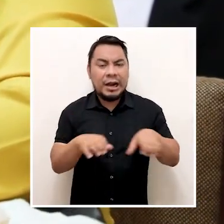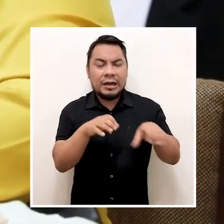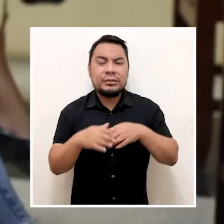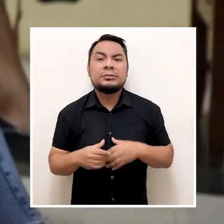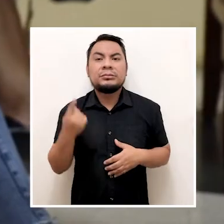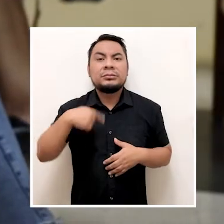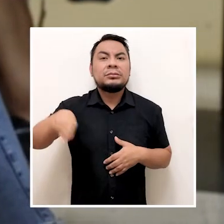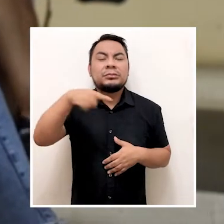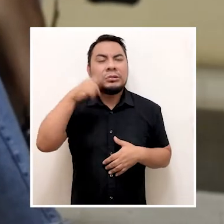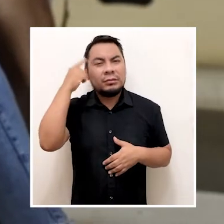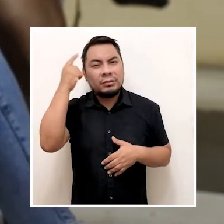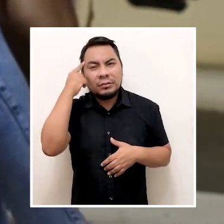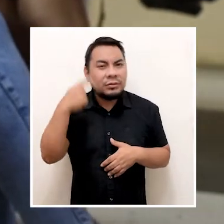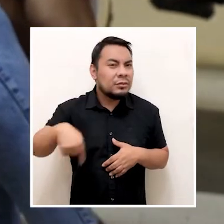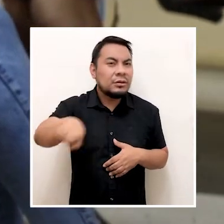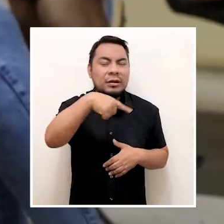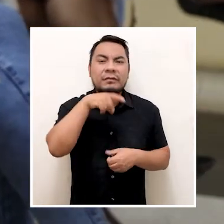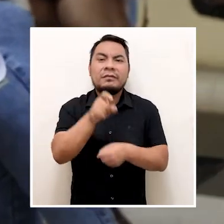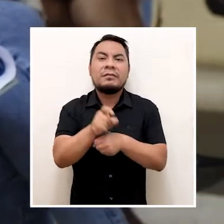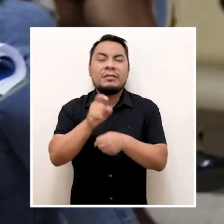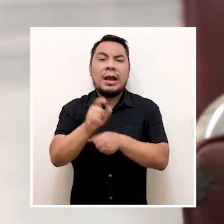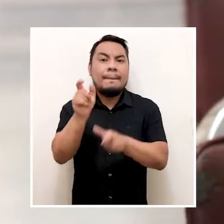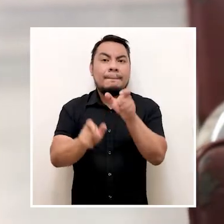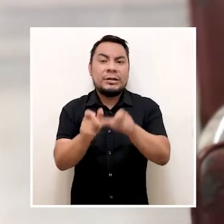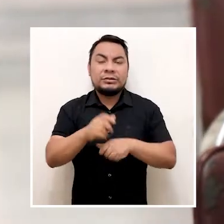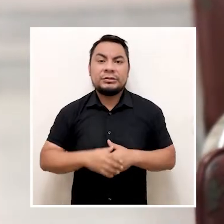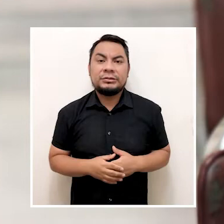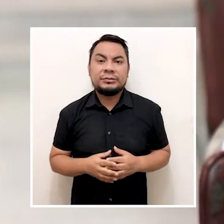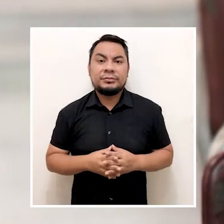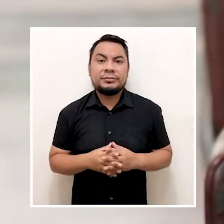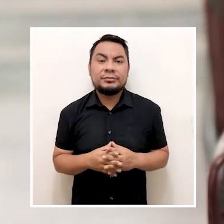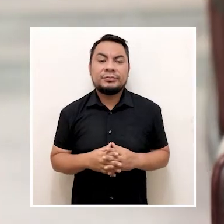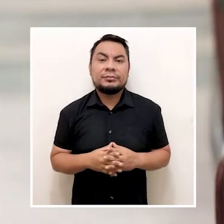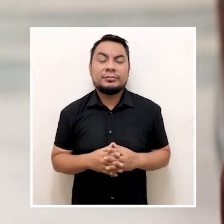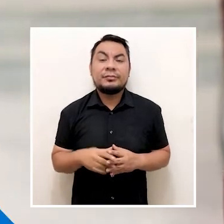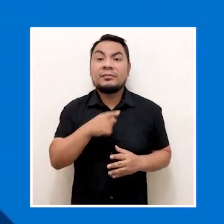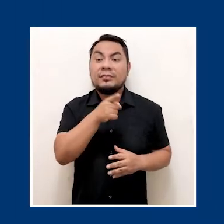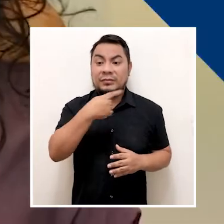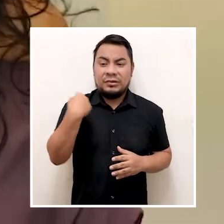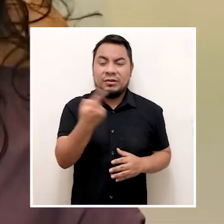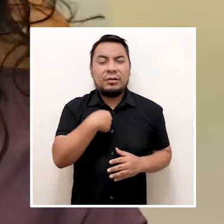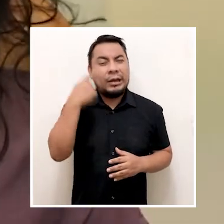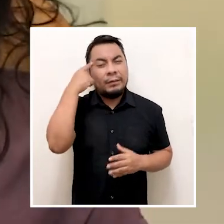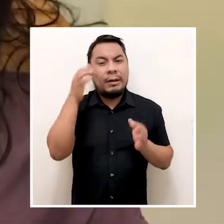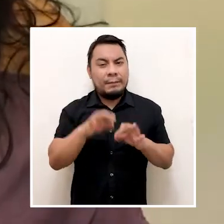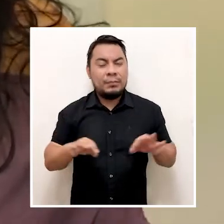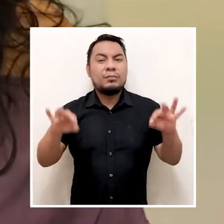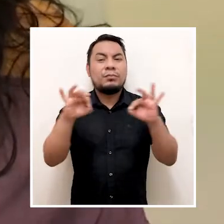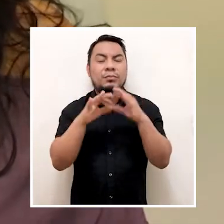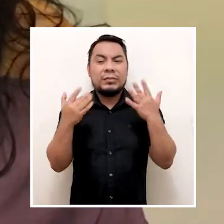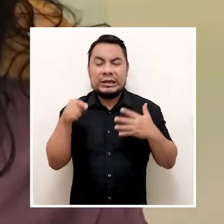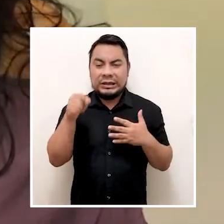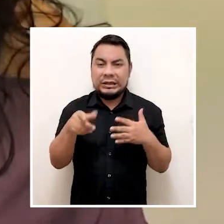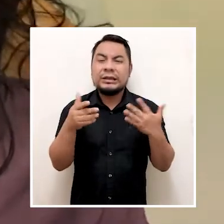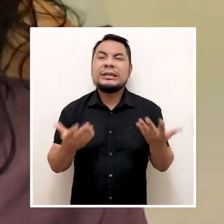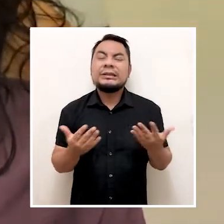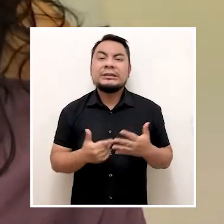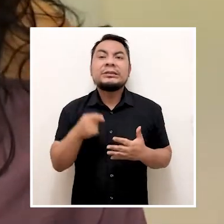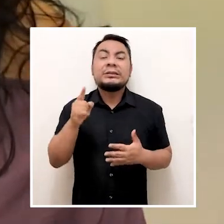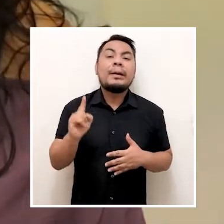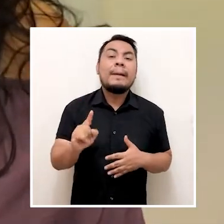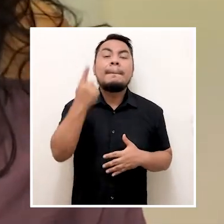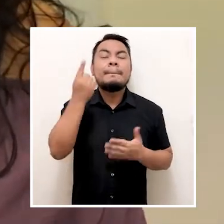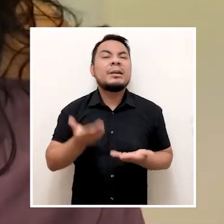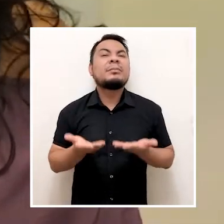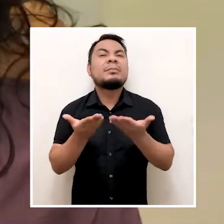impulse estas actividades para la concientización y formación de las personas. A nosotros nos parece importante este